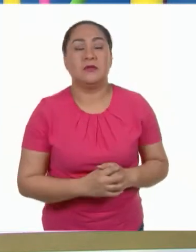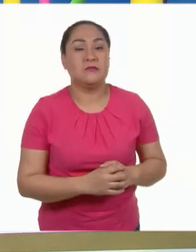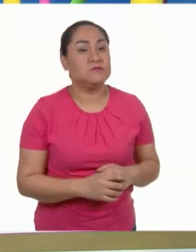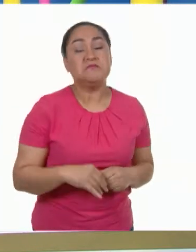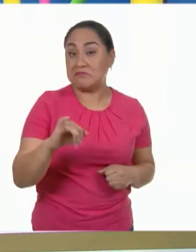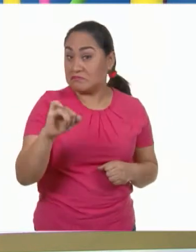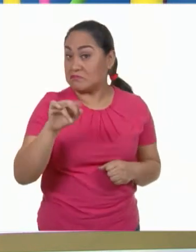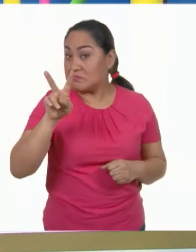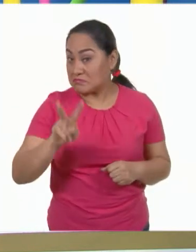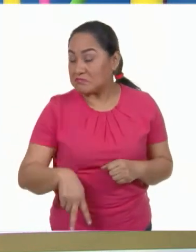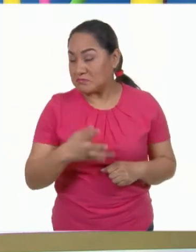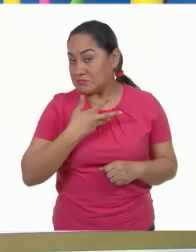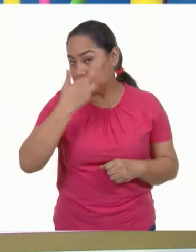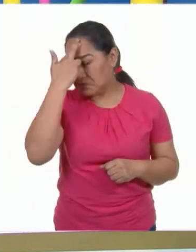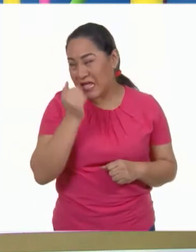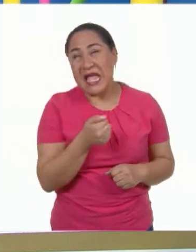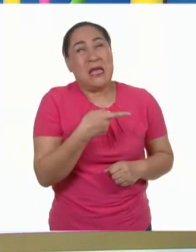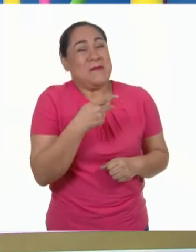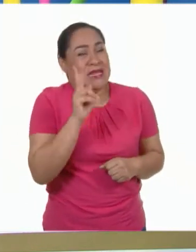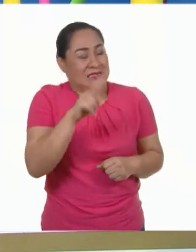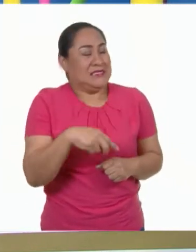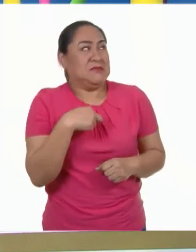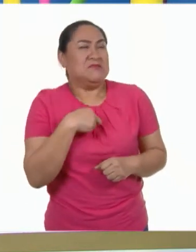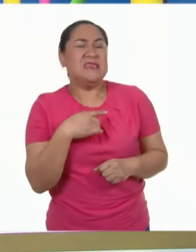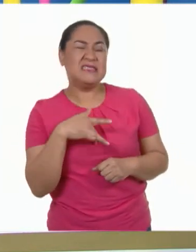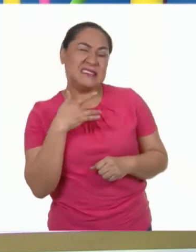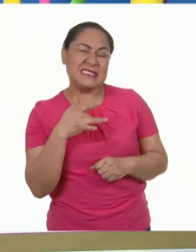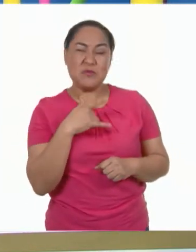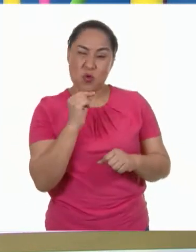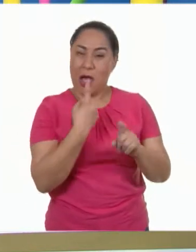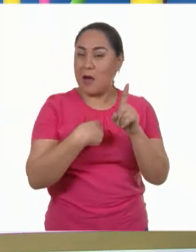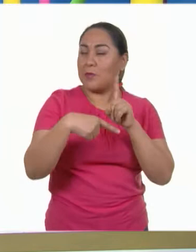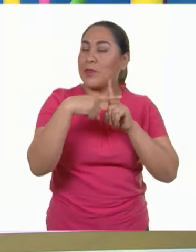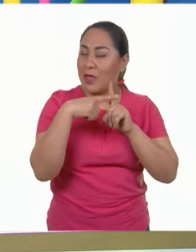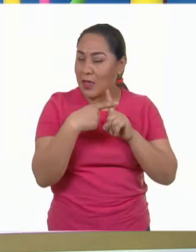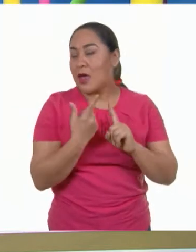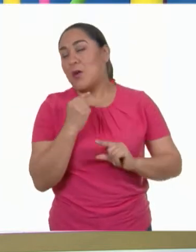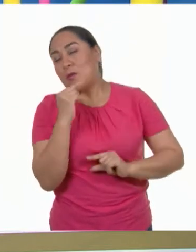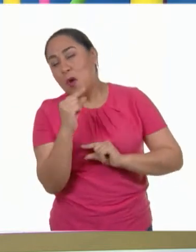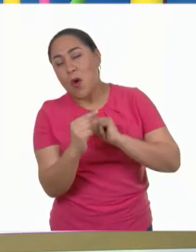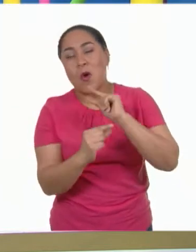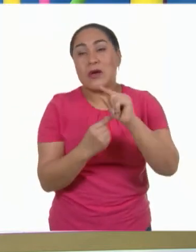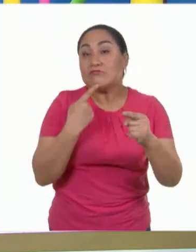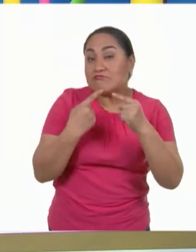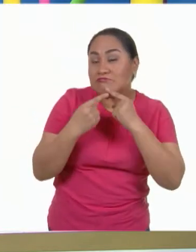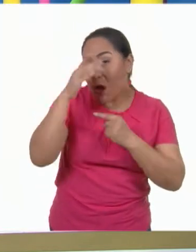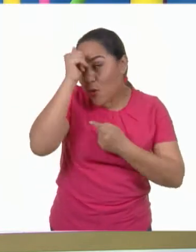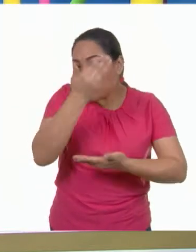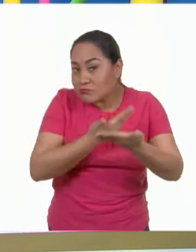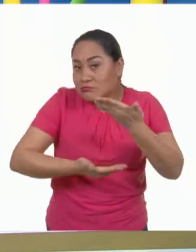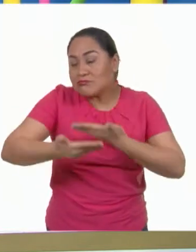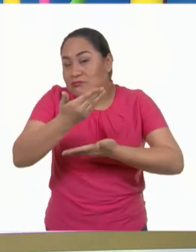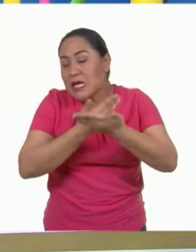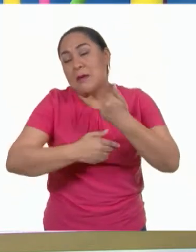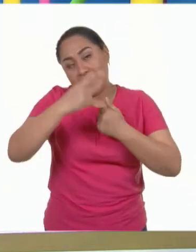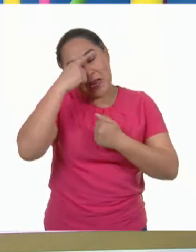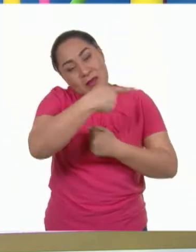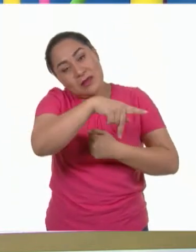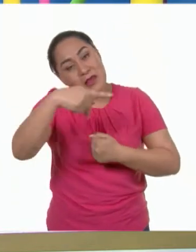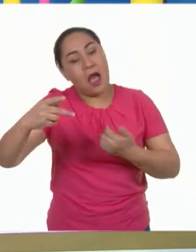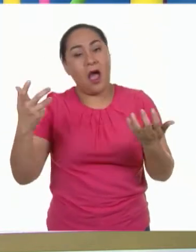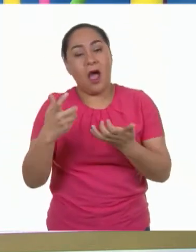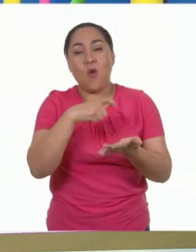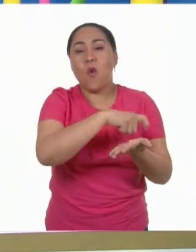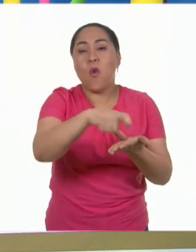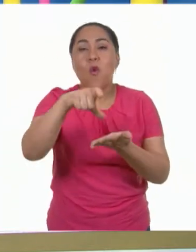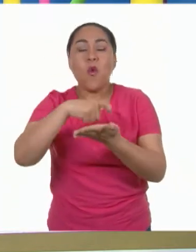parece, pero la verdad es que me siento optimista y pienso que podemos llegar a algún acuerdo para comenzar a realizar nuestras compras de